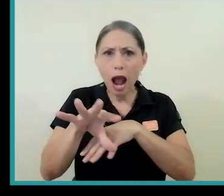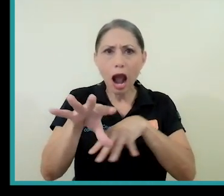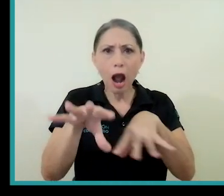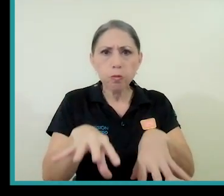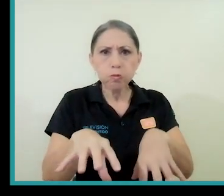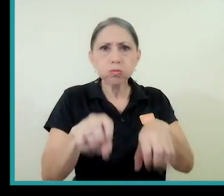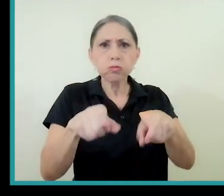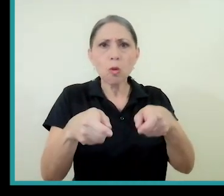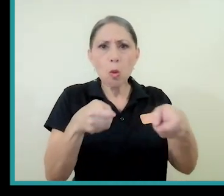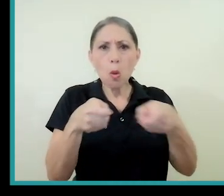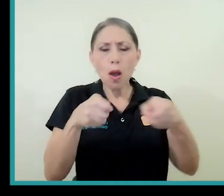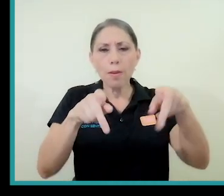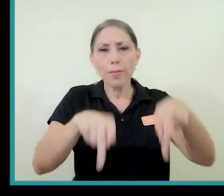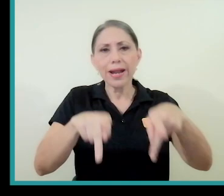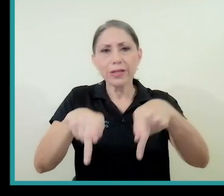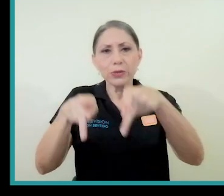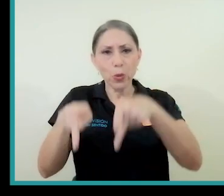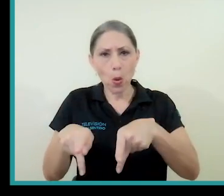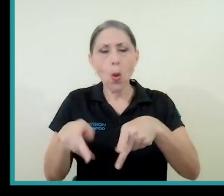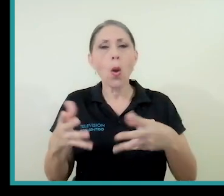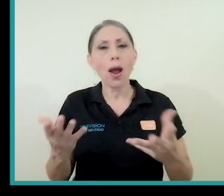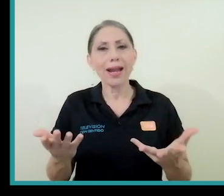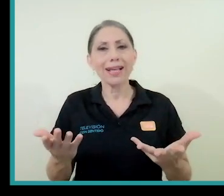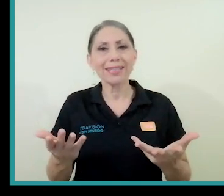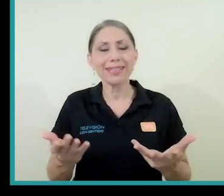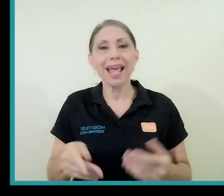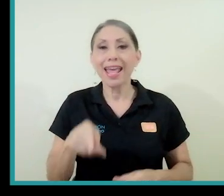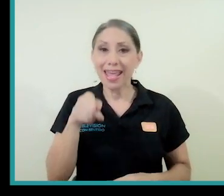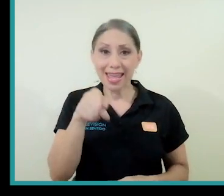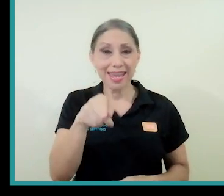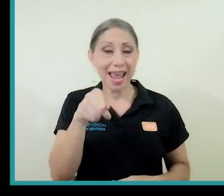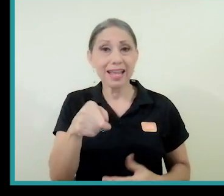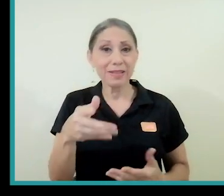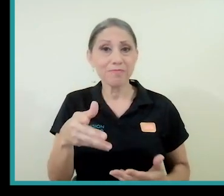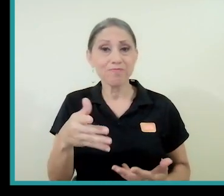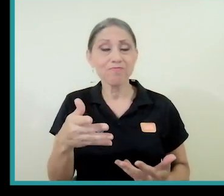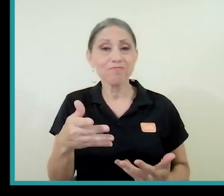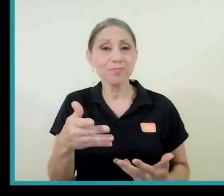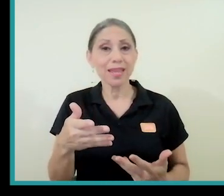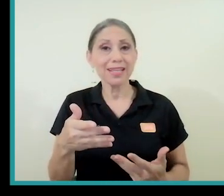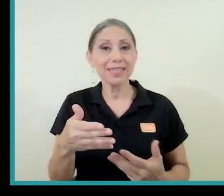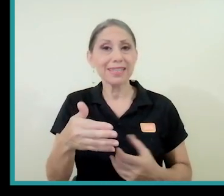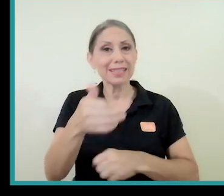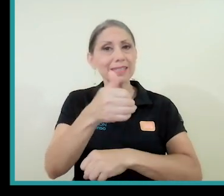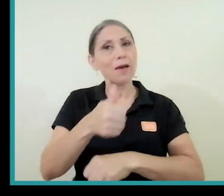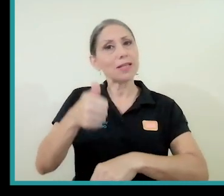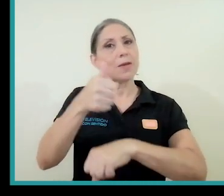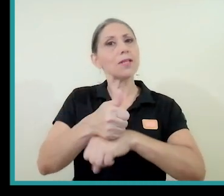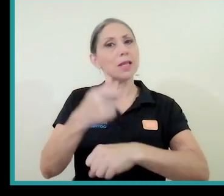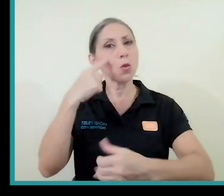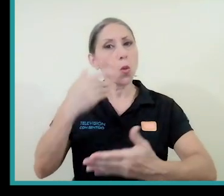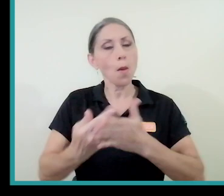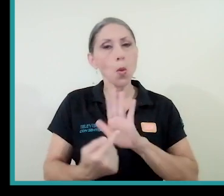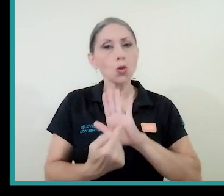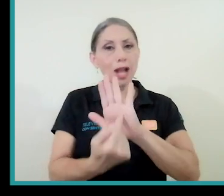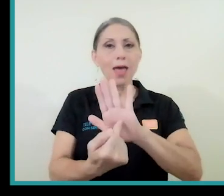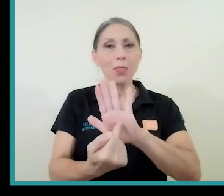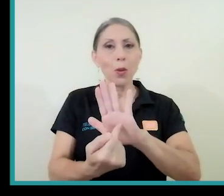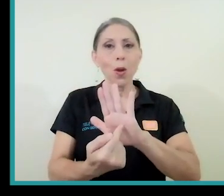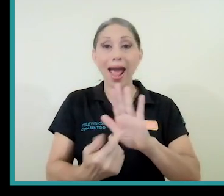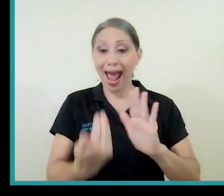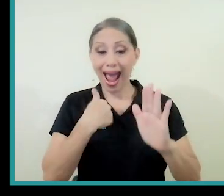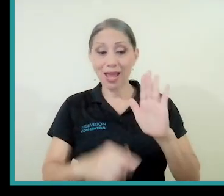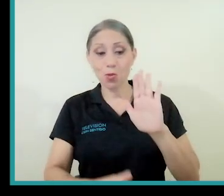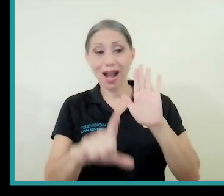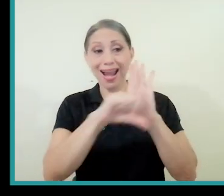personas y que, de alguna manera, lo que se estaba determinando era una desobediencia